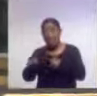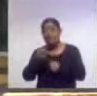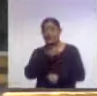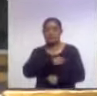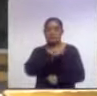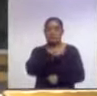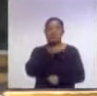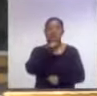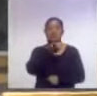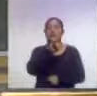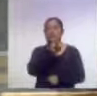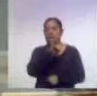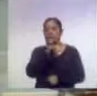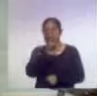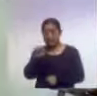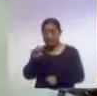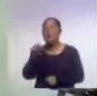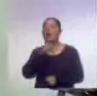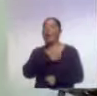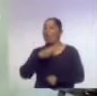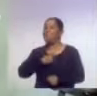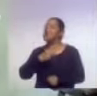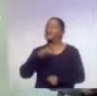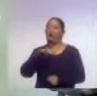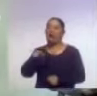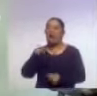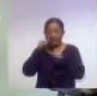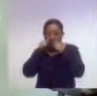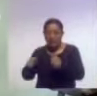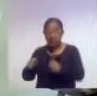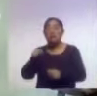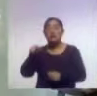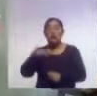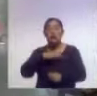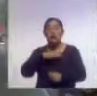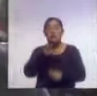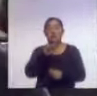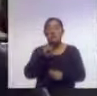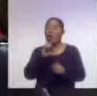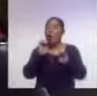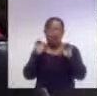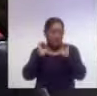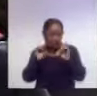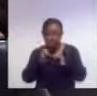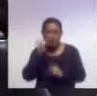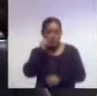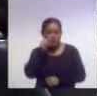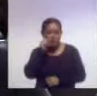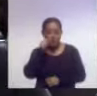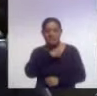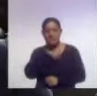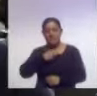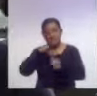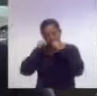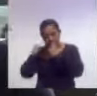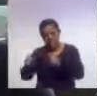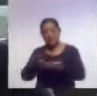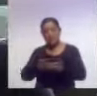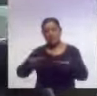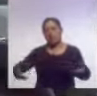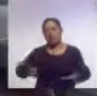instituto tiene la obligación de atenderlo, tenga o no tenga una inversión de seguro. Para Ahora Noticias, Marian Gómez.